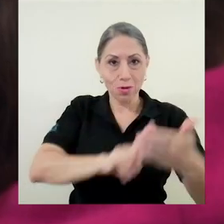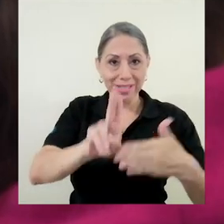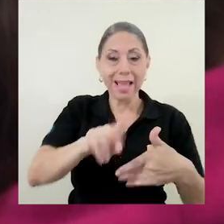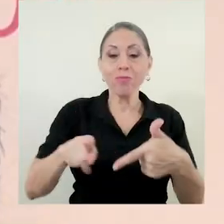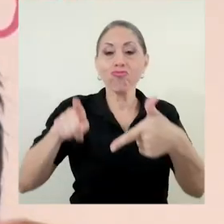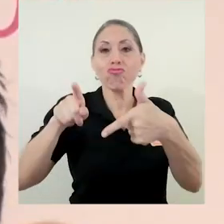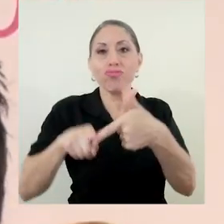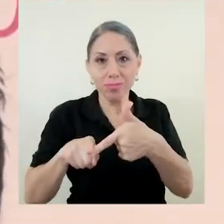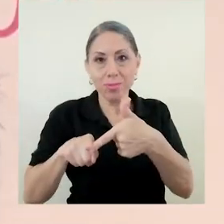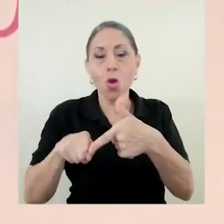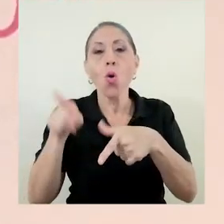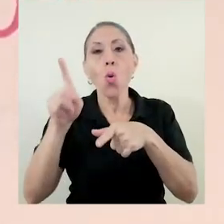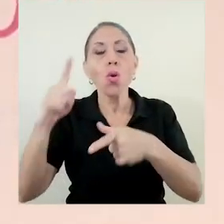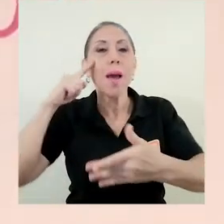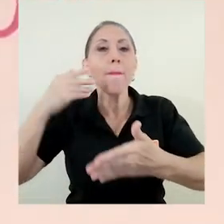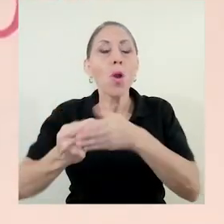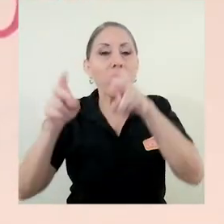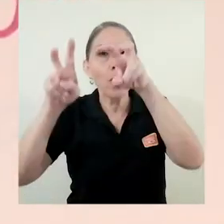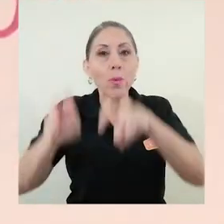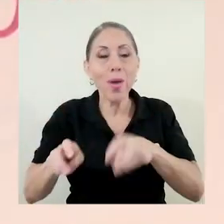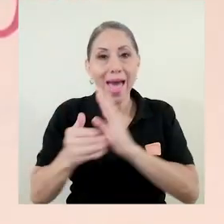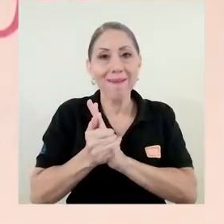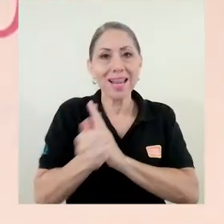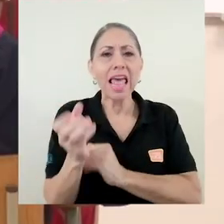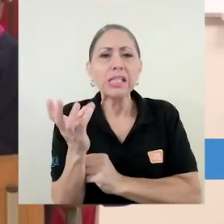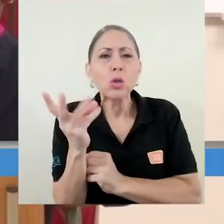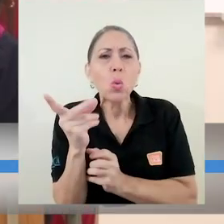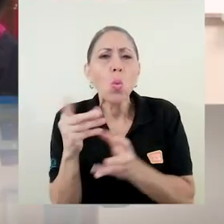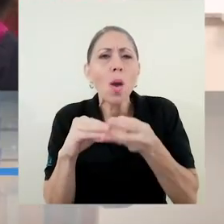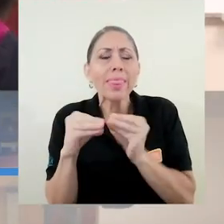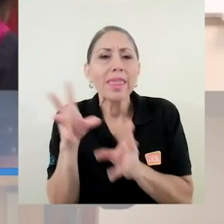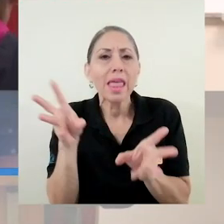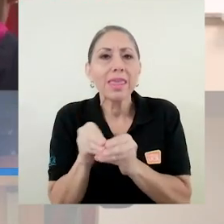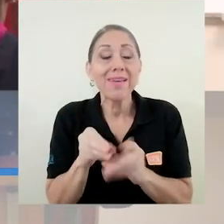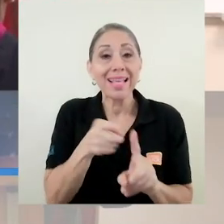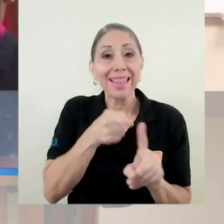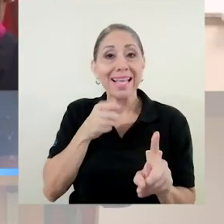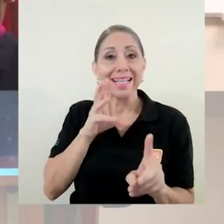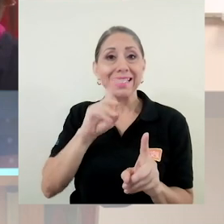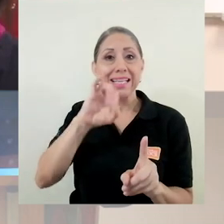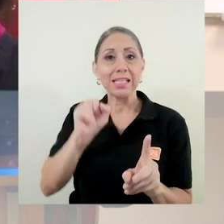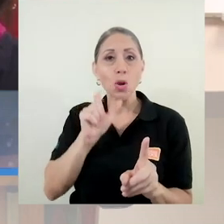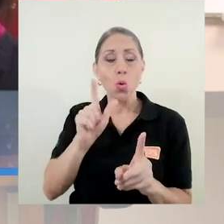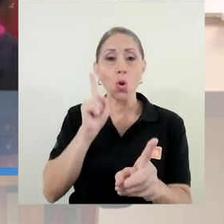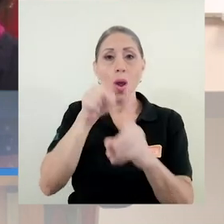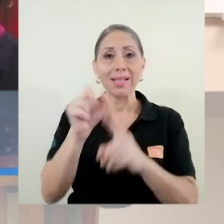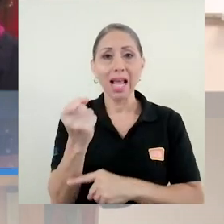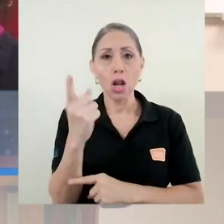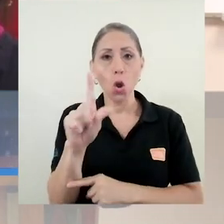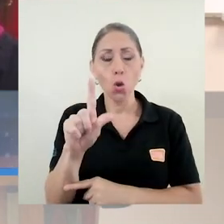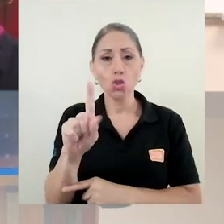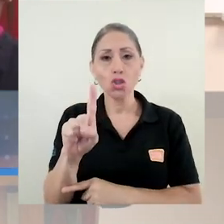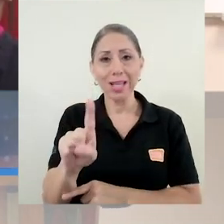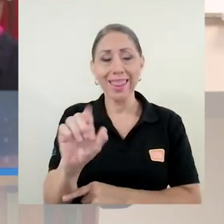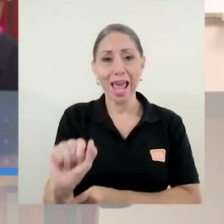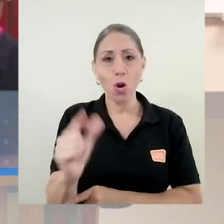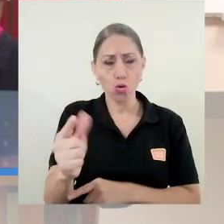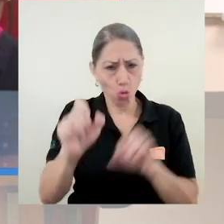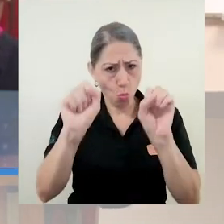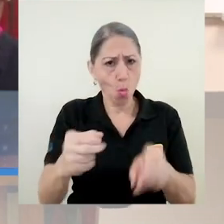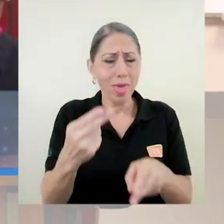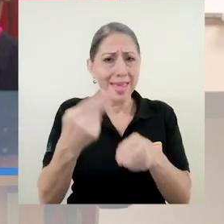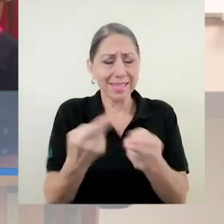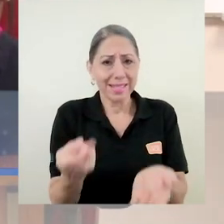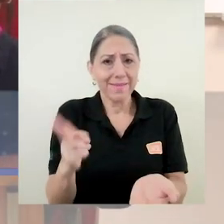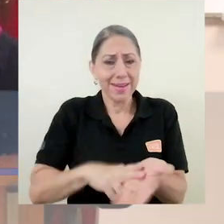admisión, una prueba de habilidades cuantitativas. Usted podrá inscribirse del 6 de julio al 11 de agosto para realizar